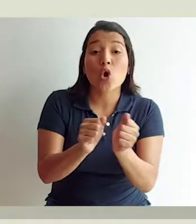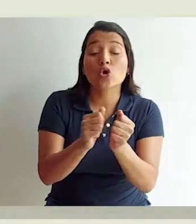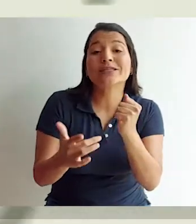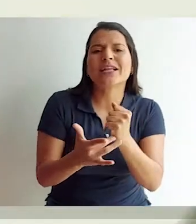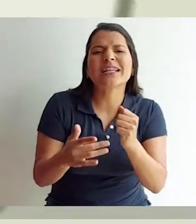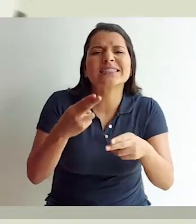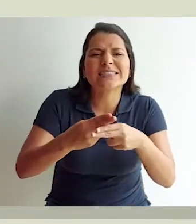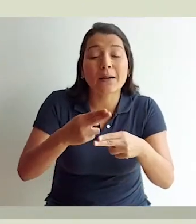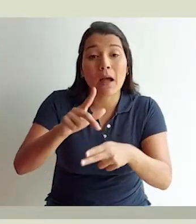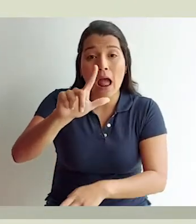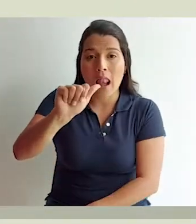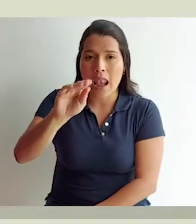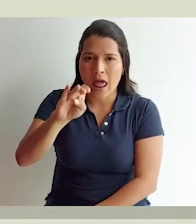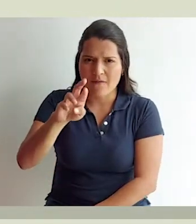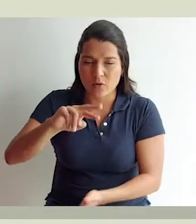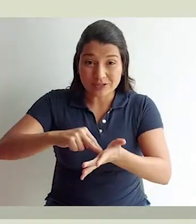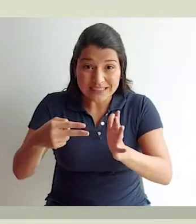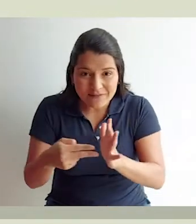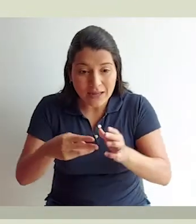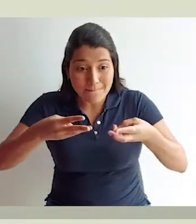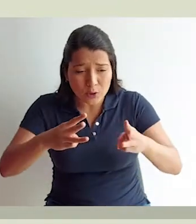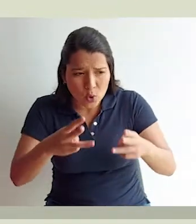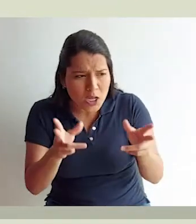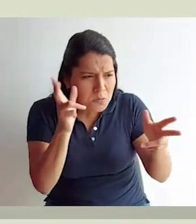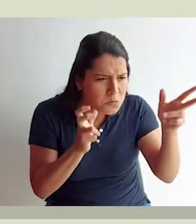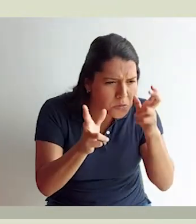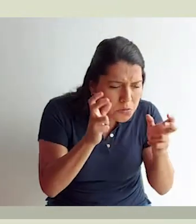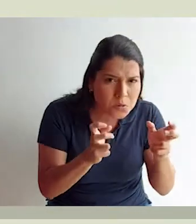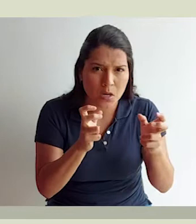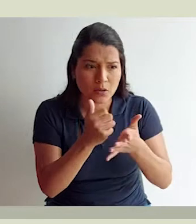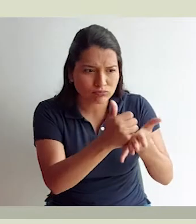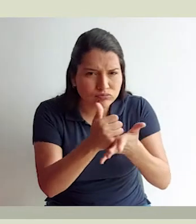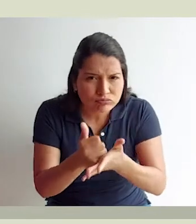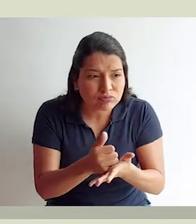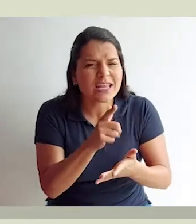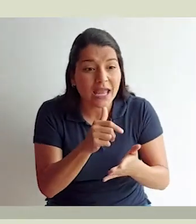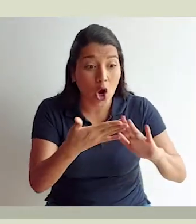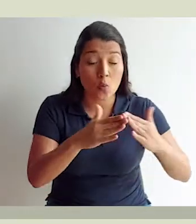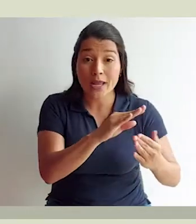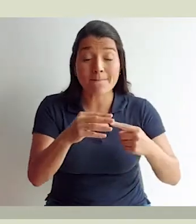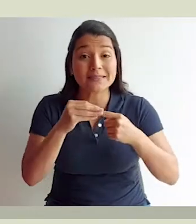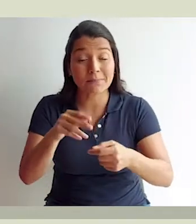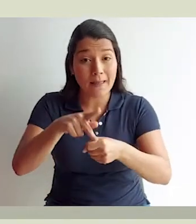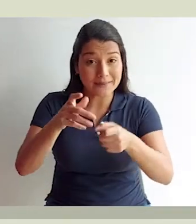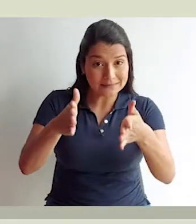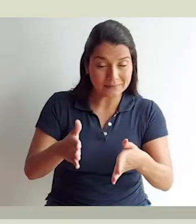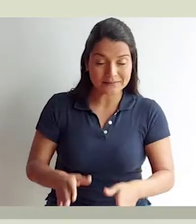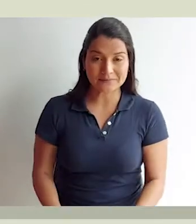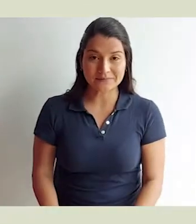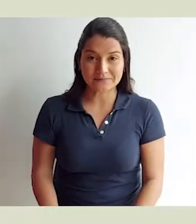metodología LABOR, la cual se basa en métodos de escucha y co-criación junto a la comunidad y a los principales actores